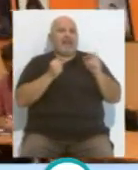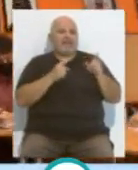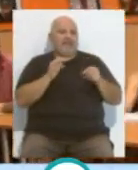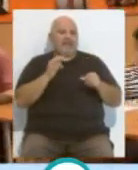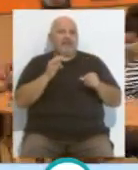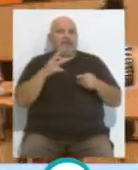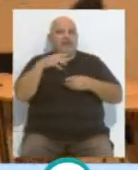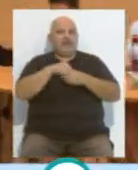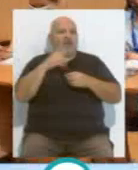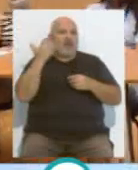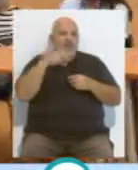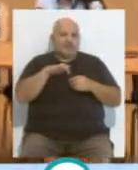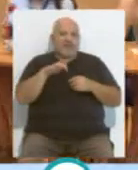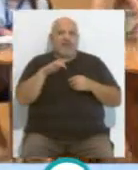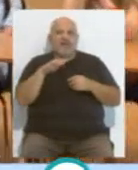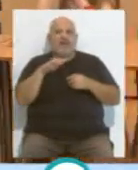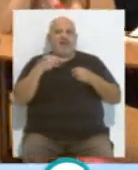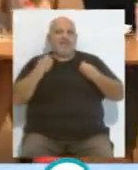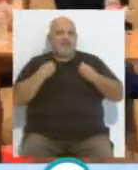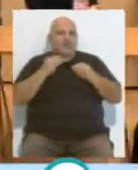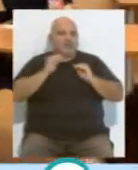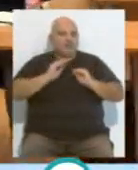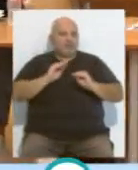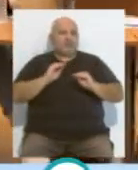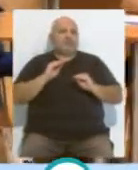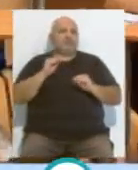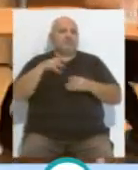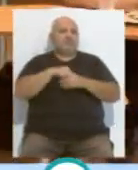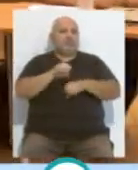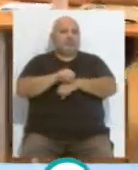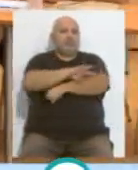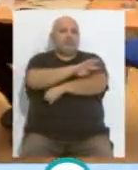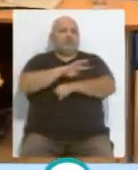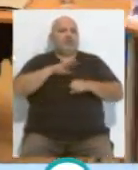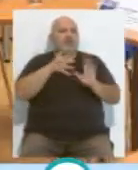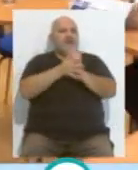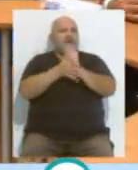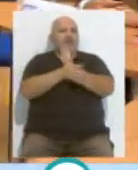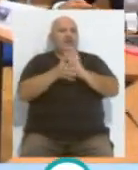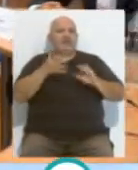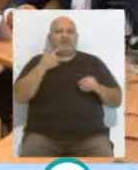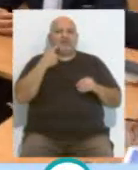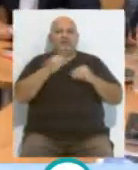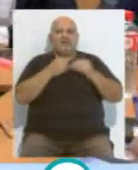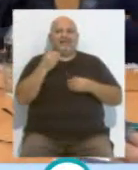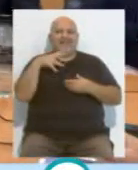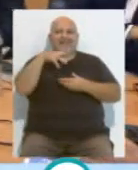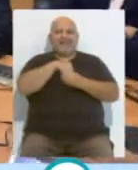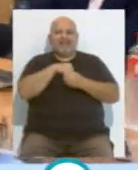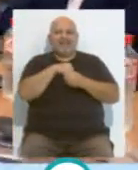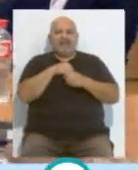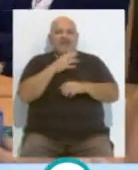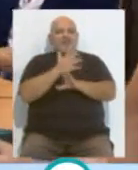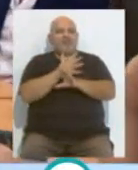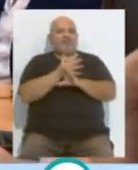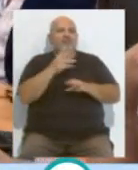cuando contaba la anécdota y todo lo que han vivido se te ponen los vellos de punta porque también se habló mucho en donde se está haciendo hincapié en